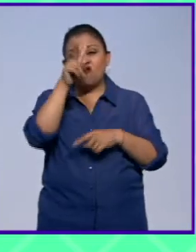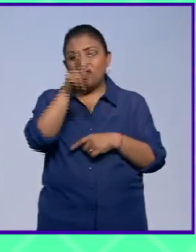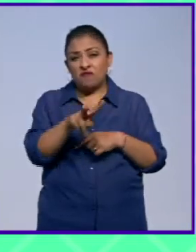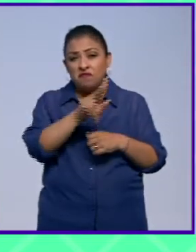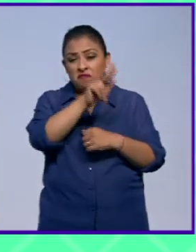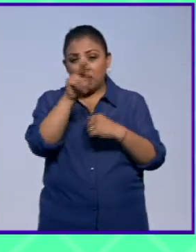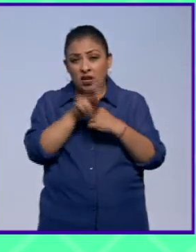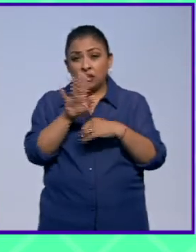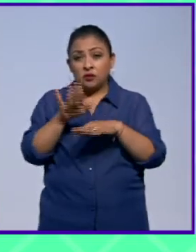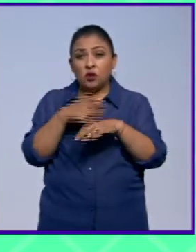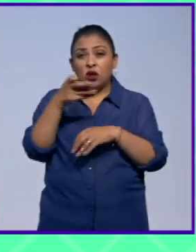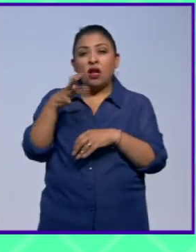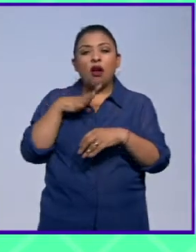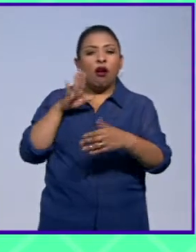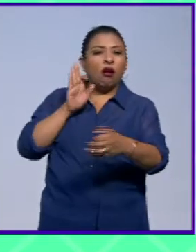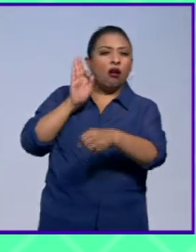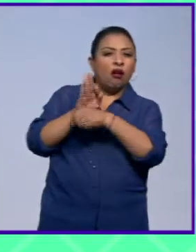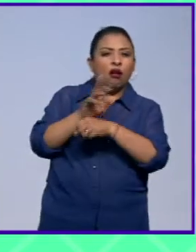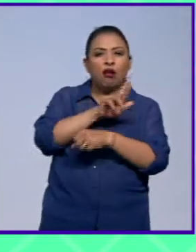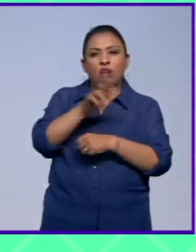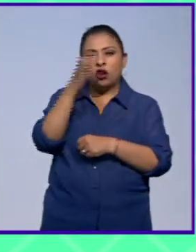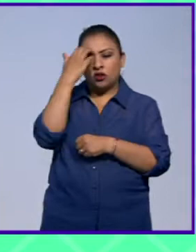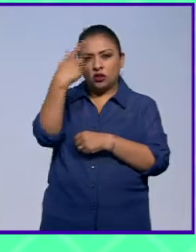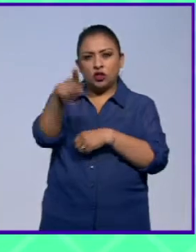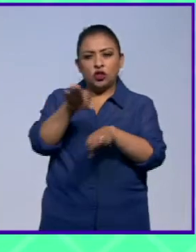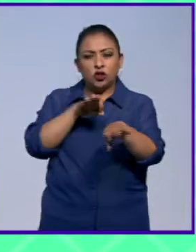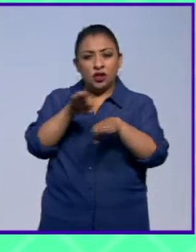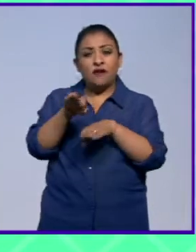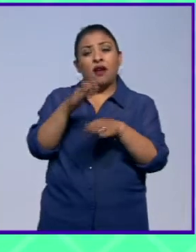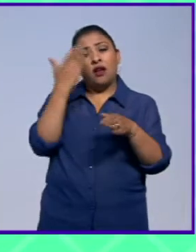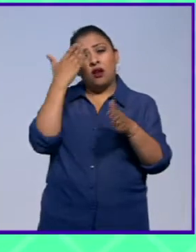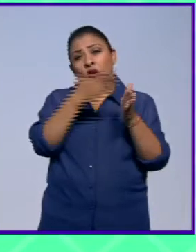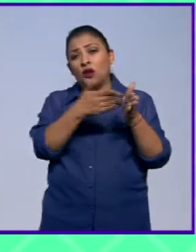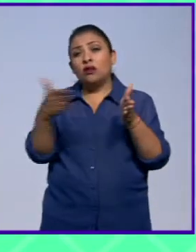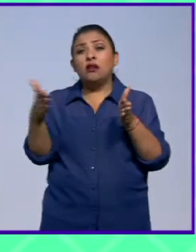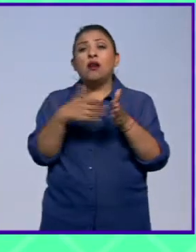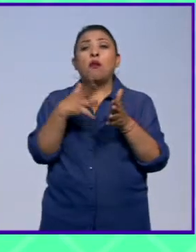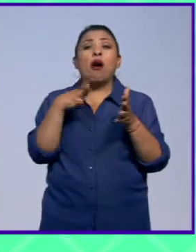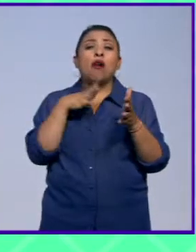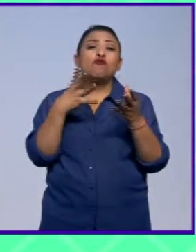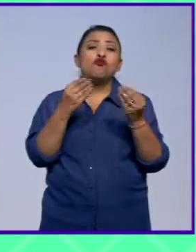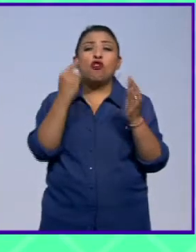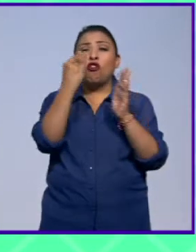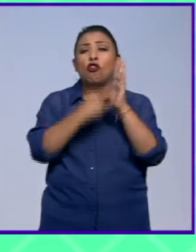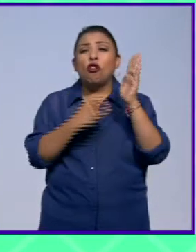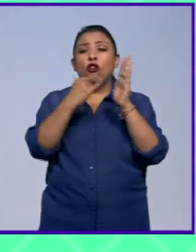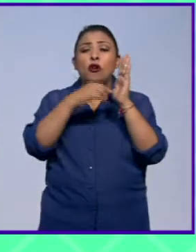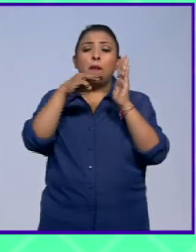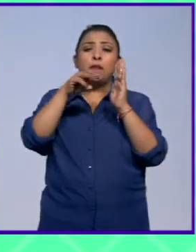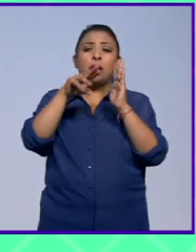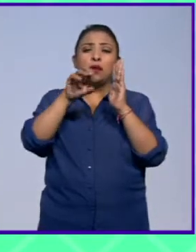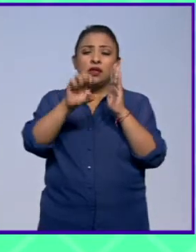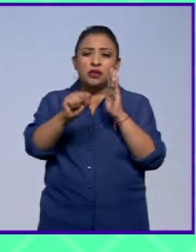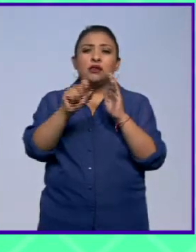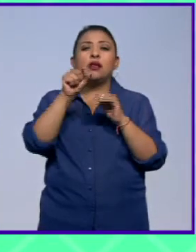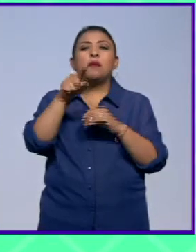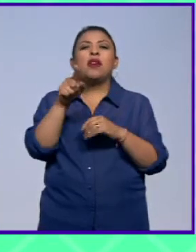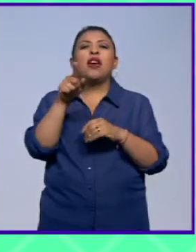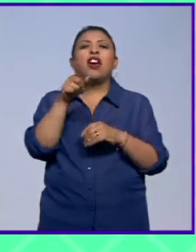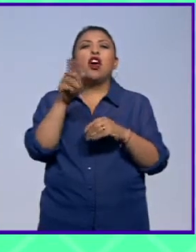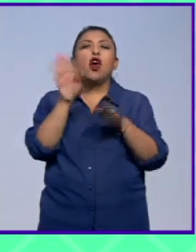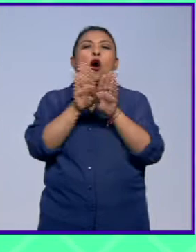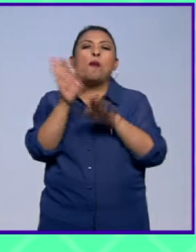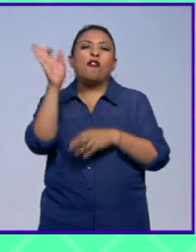Por ello, abogan por el reconocimiento a su trabajo en una época en donde abundan los memes y las denominadas fake news.